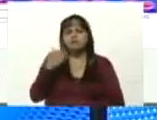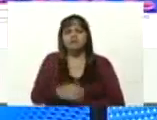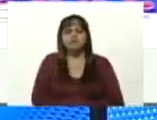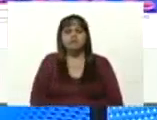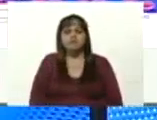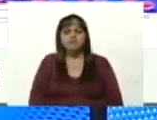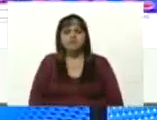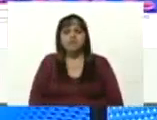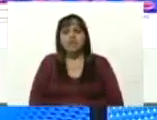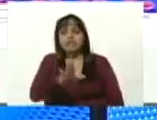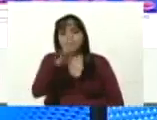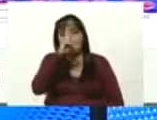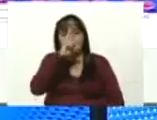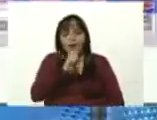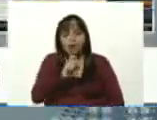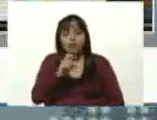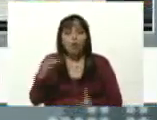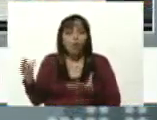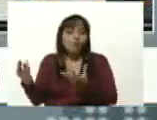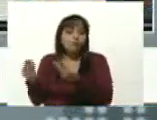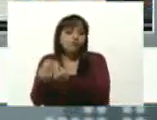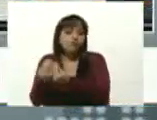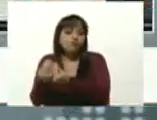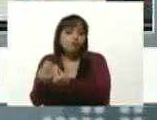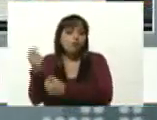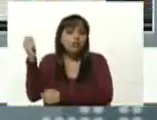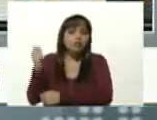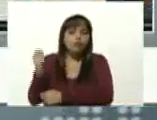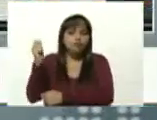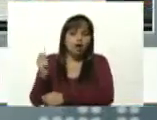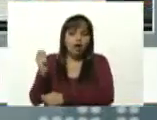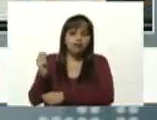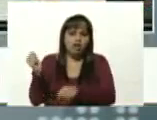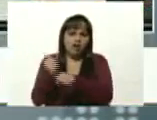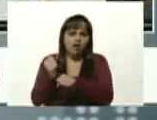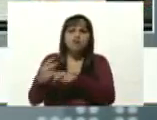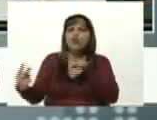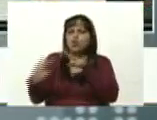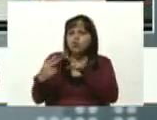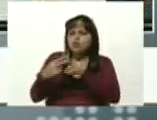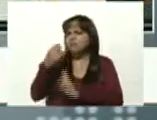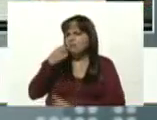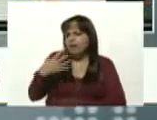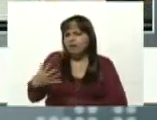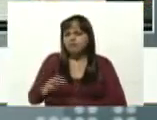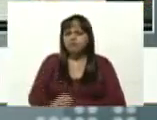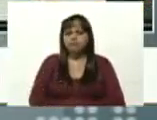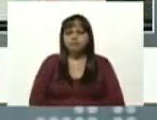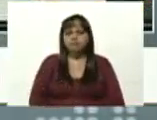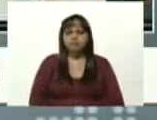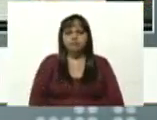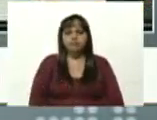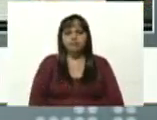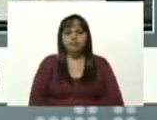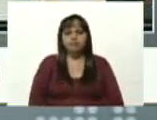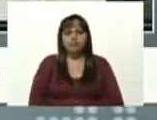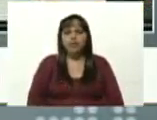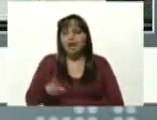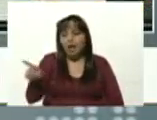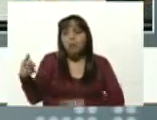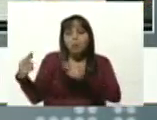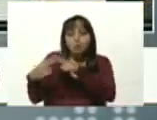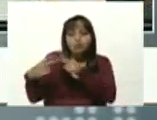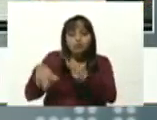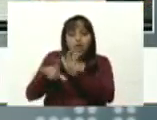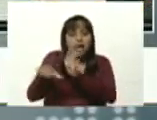tuvimos cinco años juntos como diputados nos conocimos bien es un jurista un conocedor de